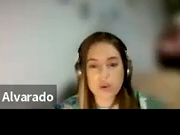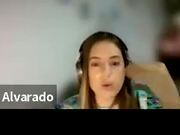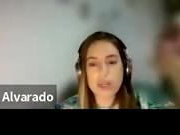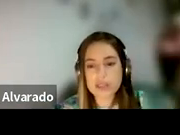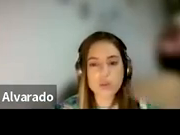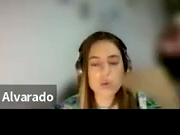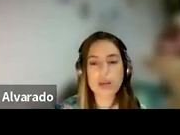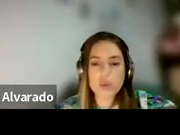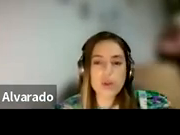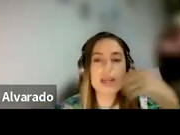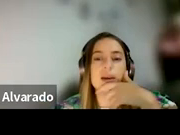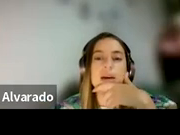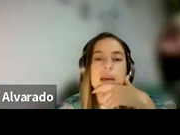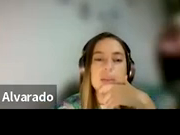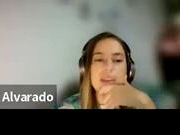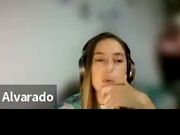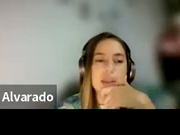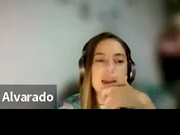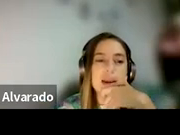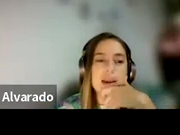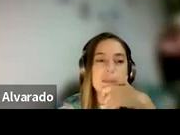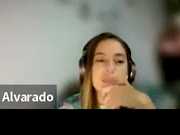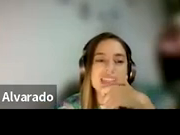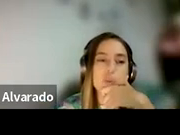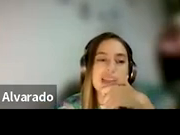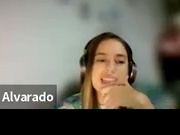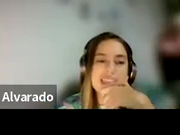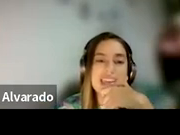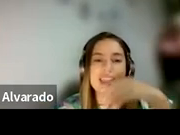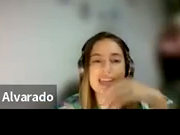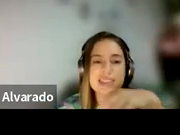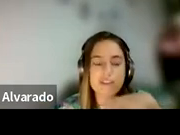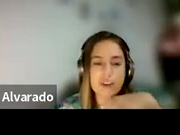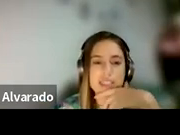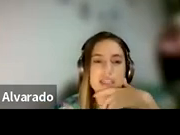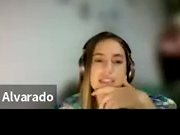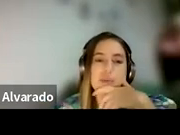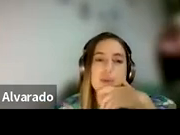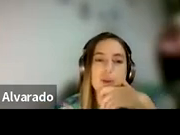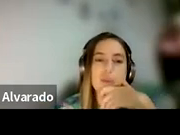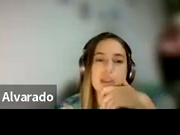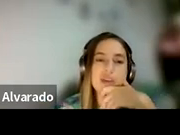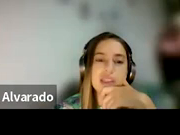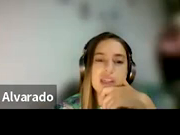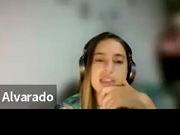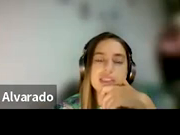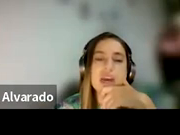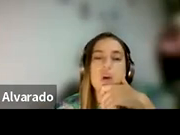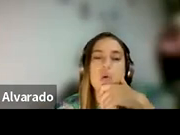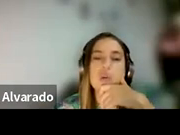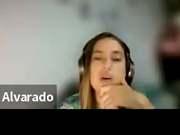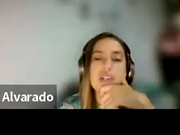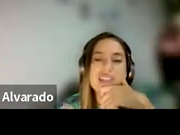física, psicológica, sexual, emocional, patrimonial. Desde el 2017 y hasta la fecha, en este momento del 2023,